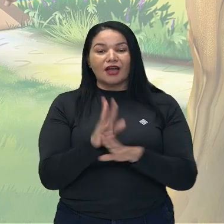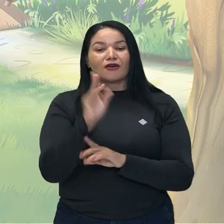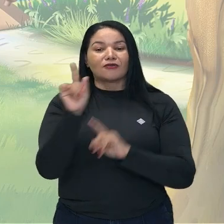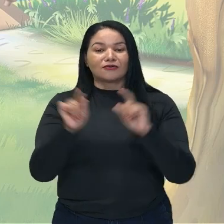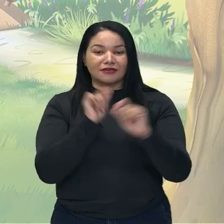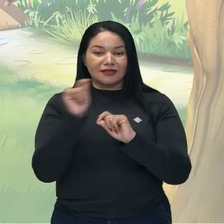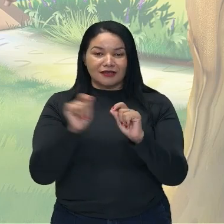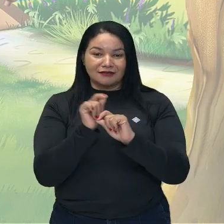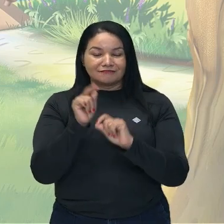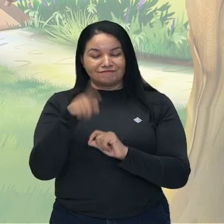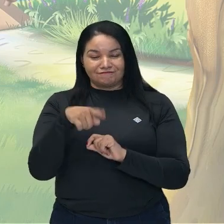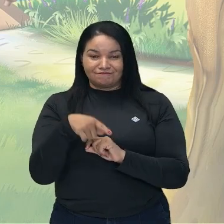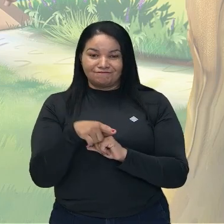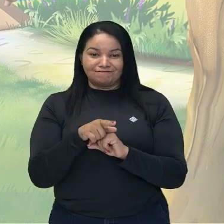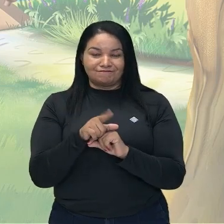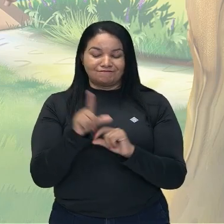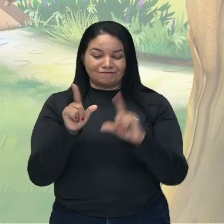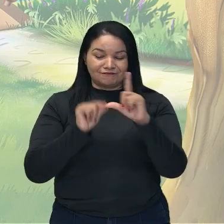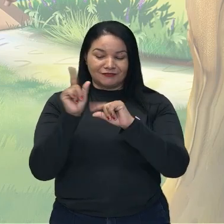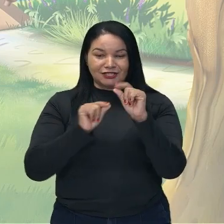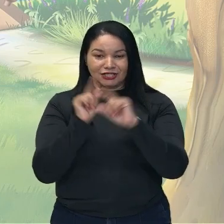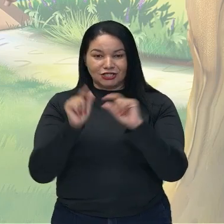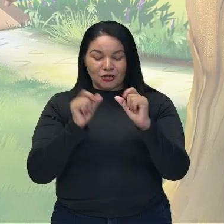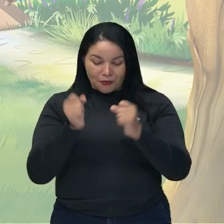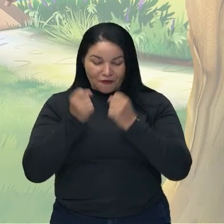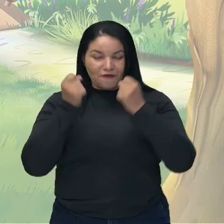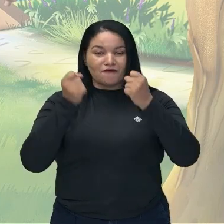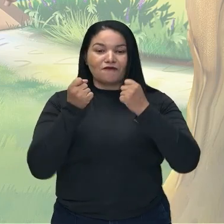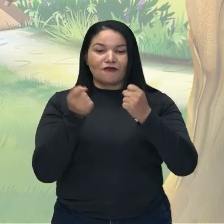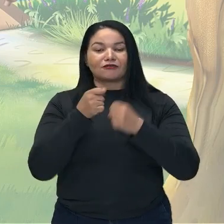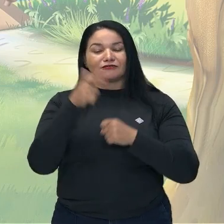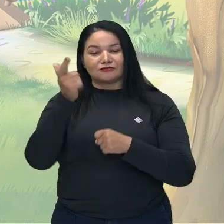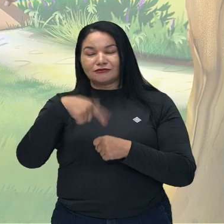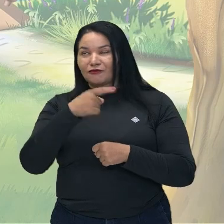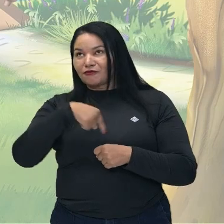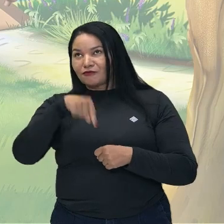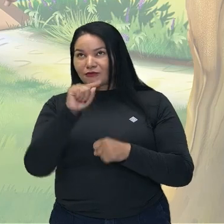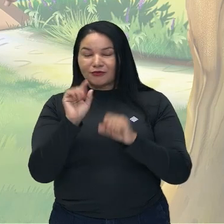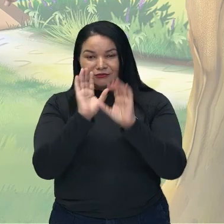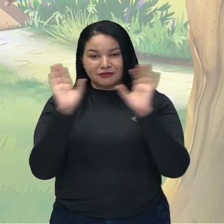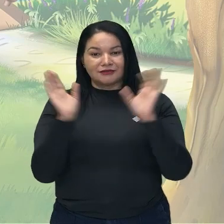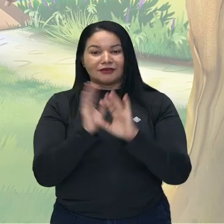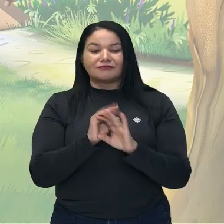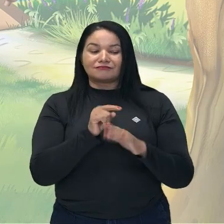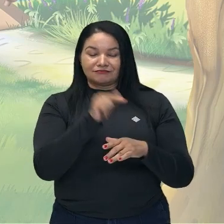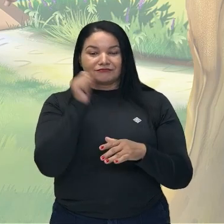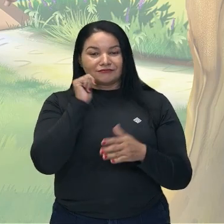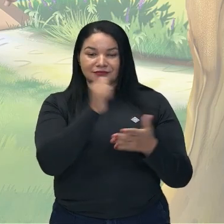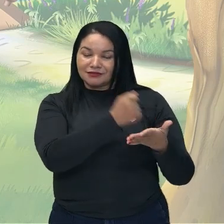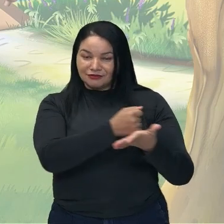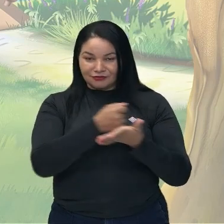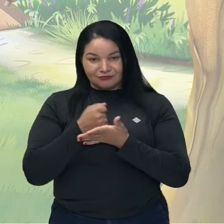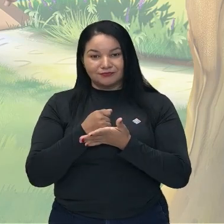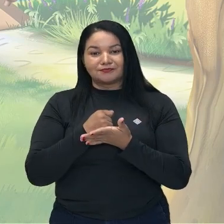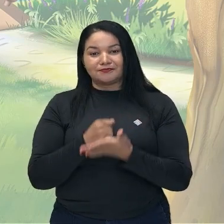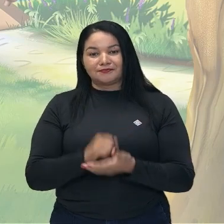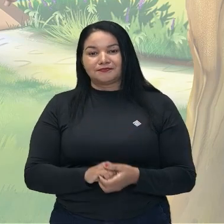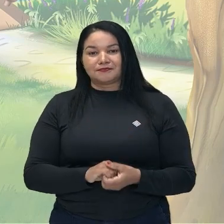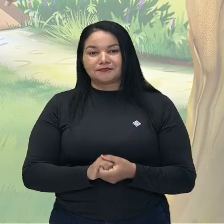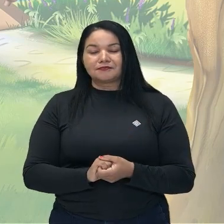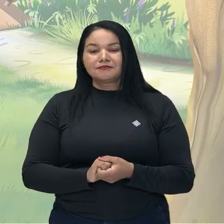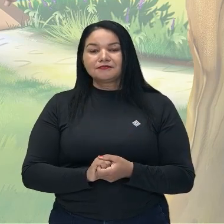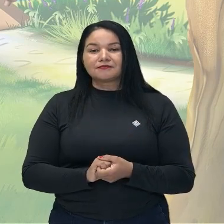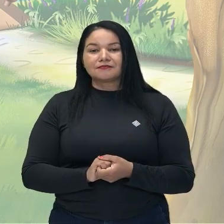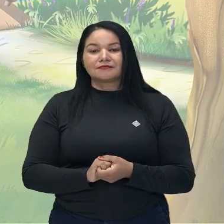estrella ahí, recuperando sus fuerzas y volando al cielo con la ayuda de Alicia. Y ahí,